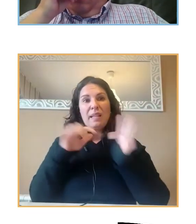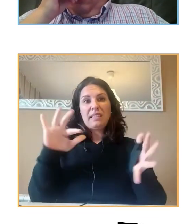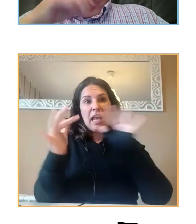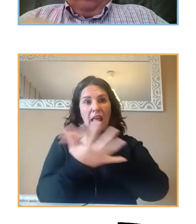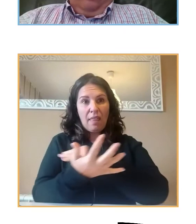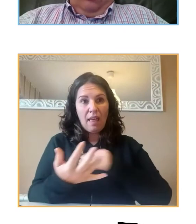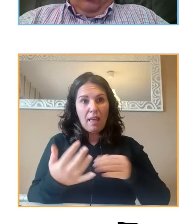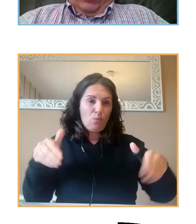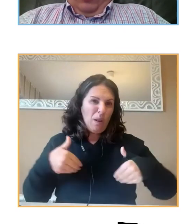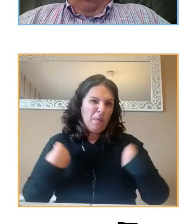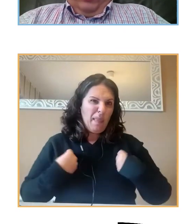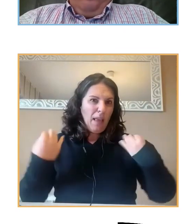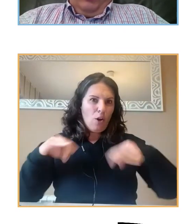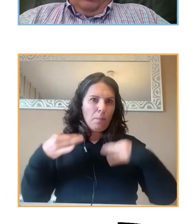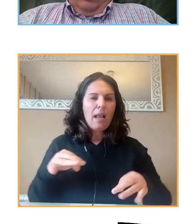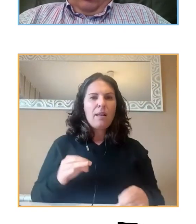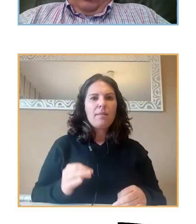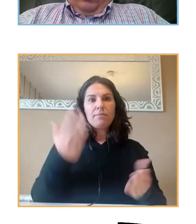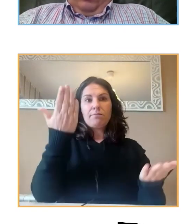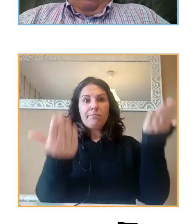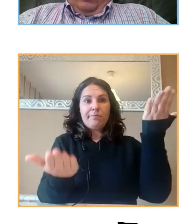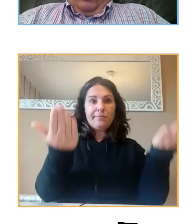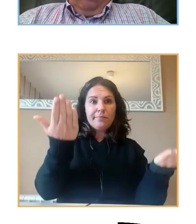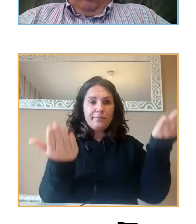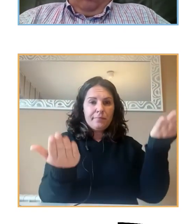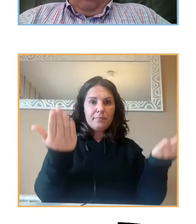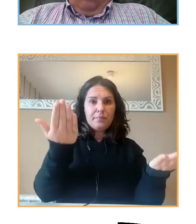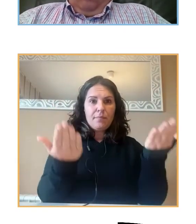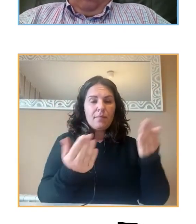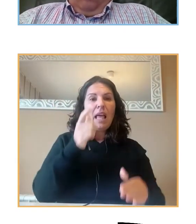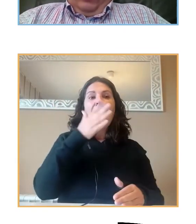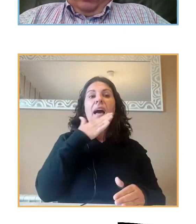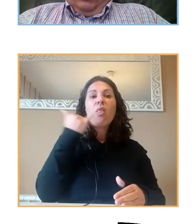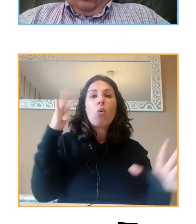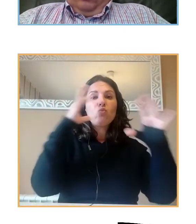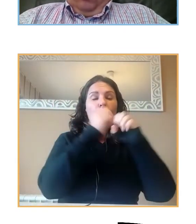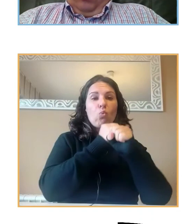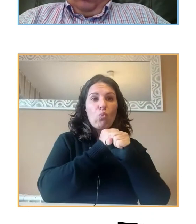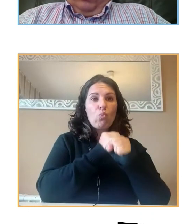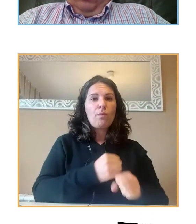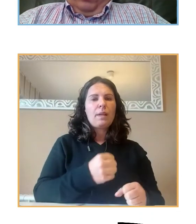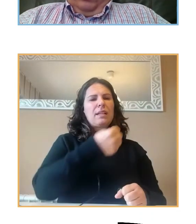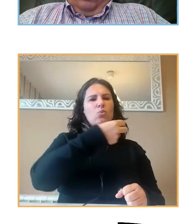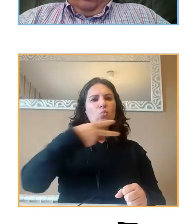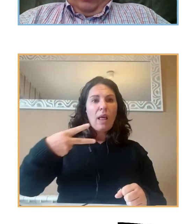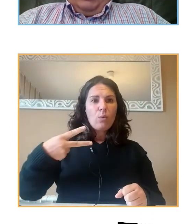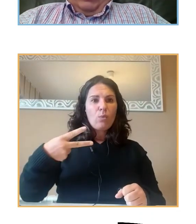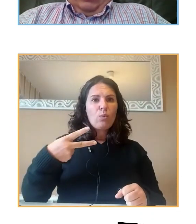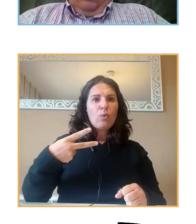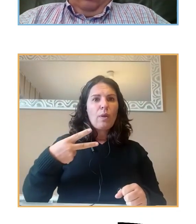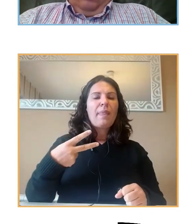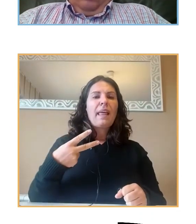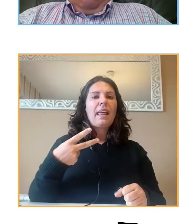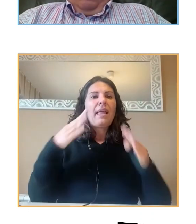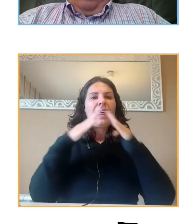etapa u otra, la barra azul oscura son los resultados de la desescalada.